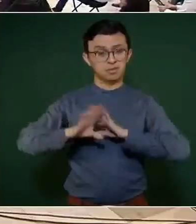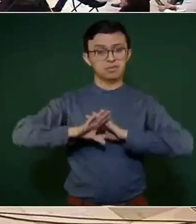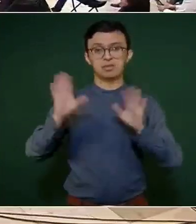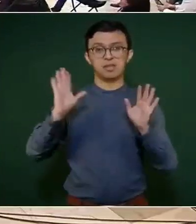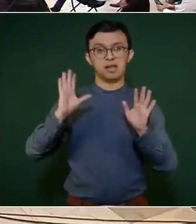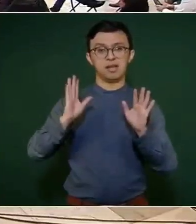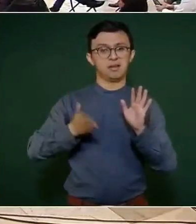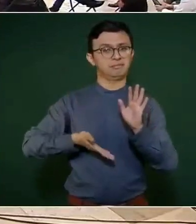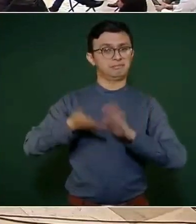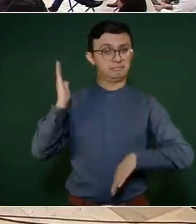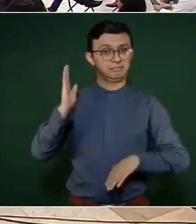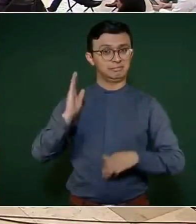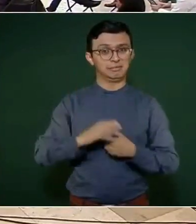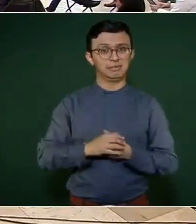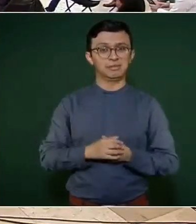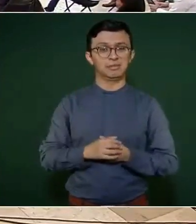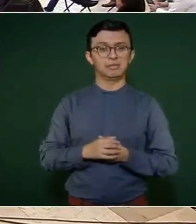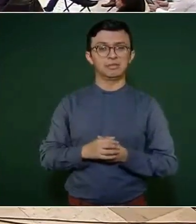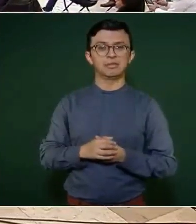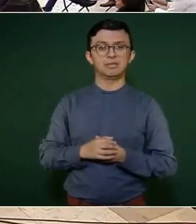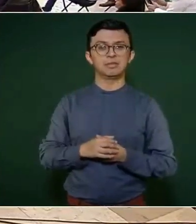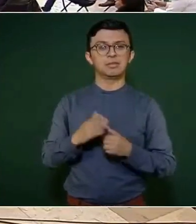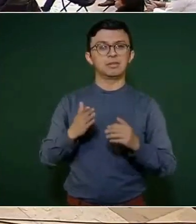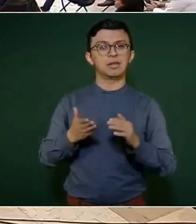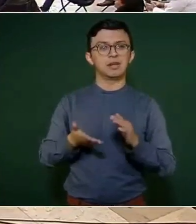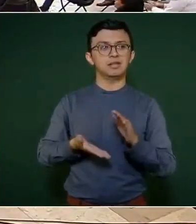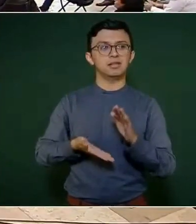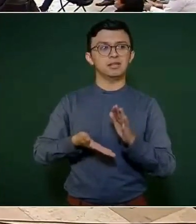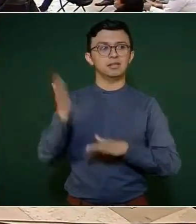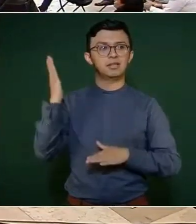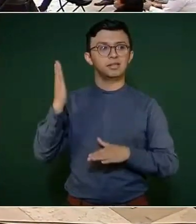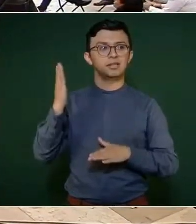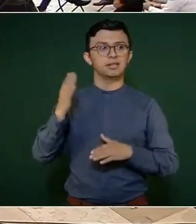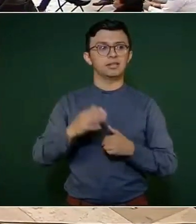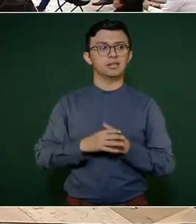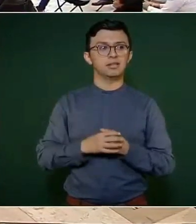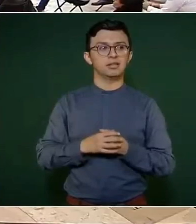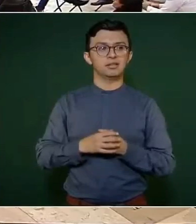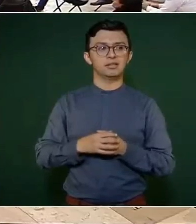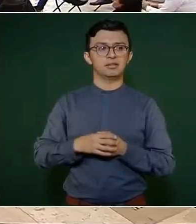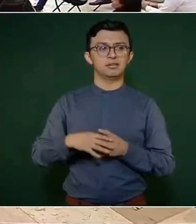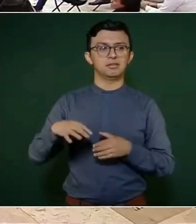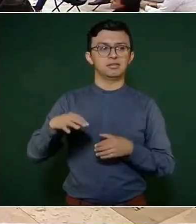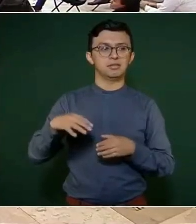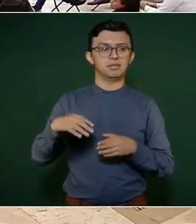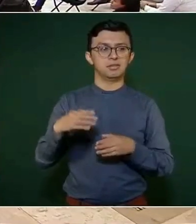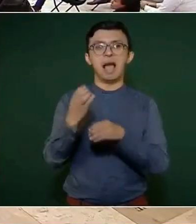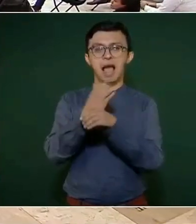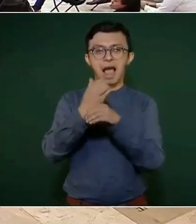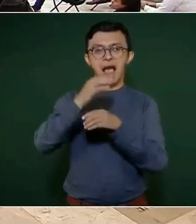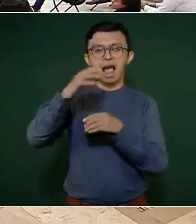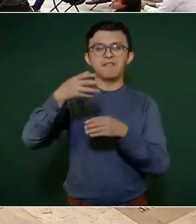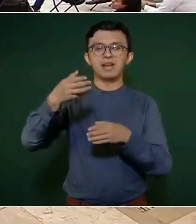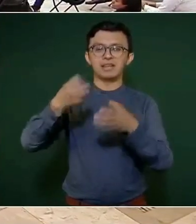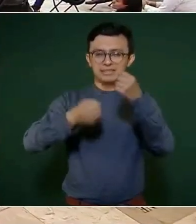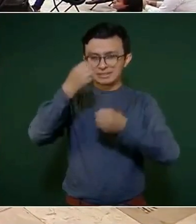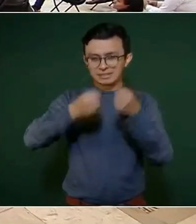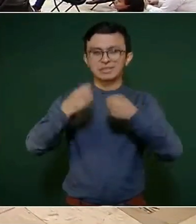Vamos al lechero, vamos al lechero, y nos vamos a estar viendo,